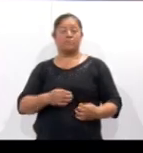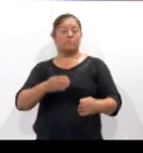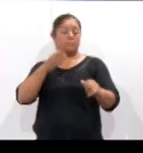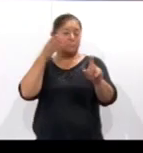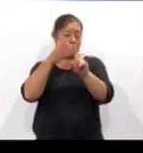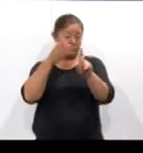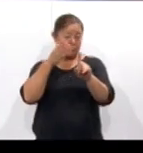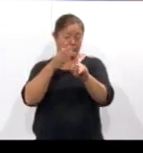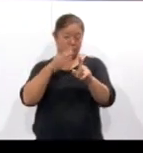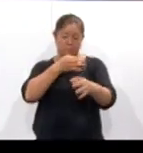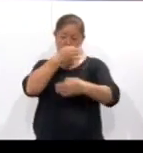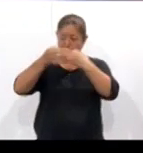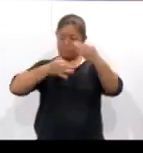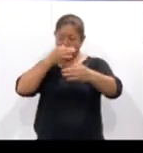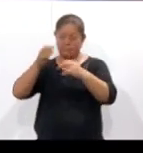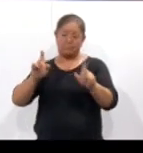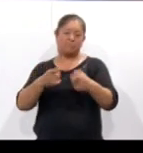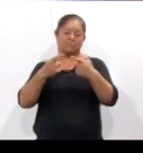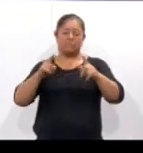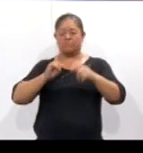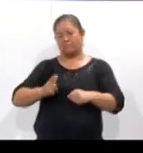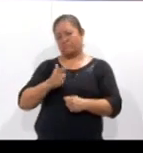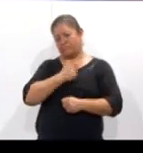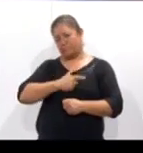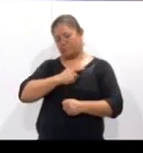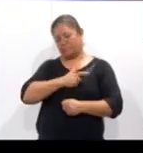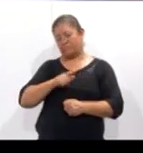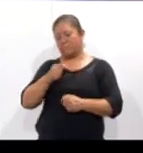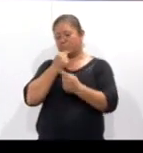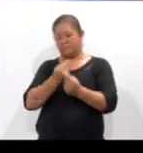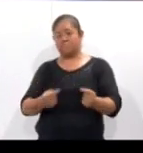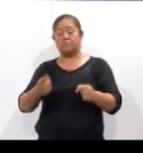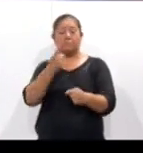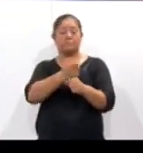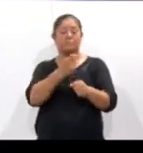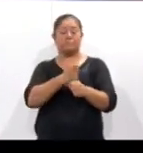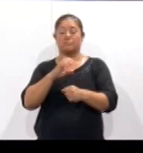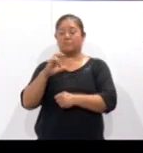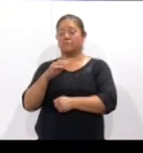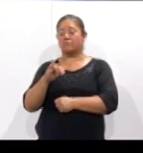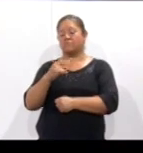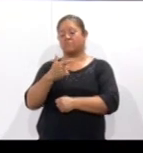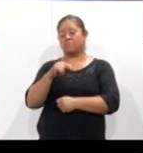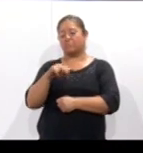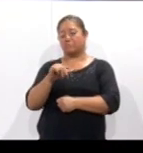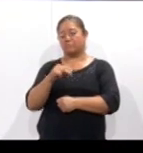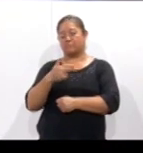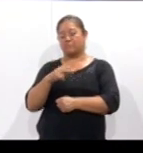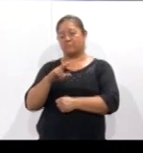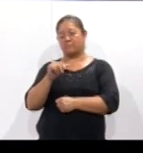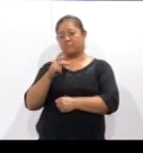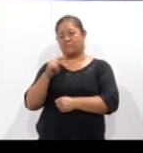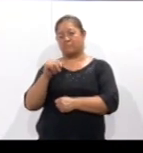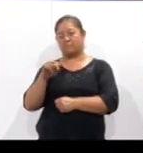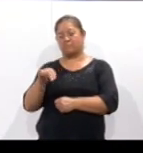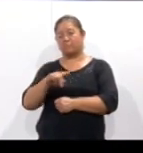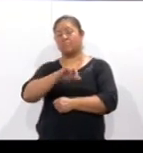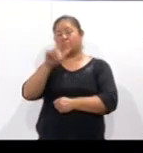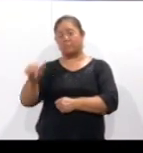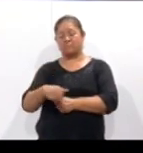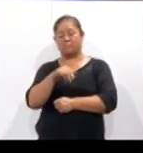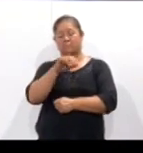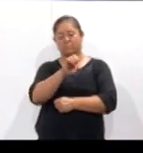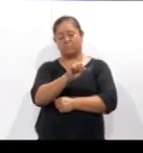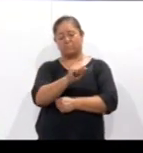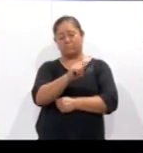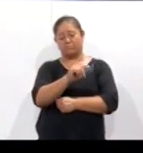entre los infantes. La primera sede fue Chignahuapan, seguida de la Sala Estanislao Mejía,